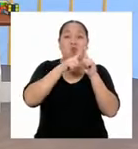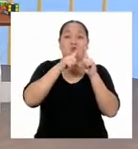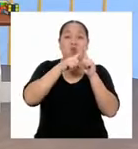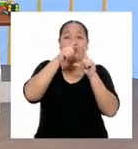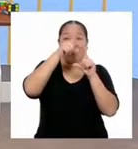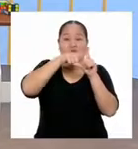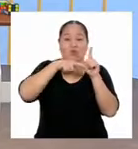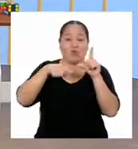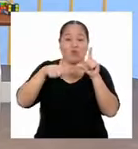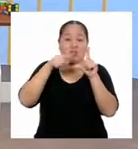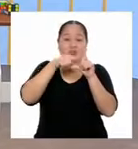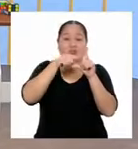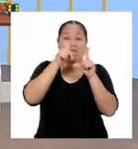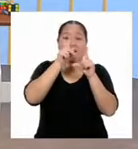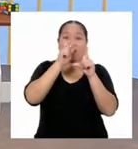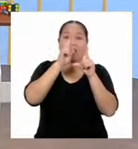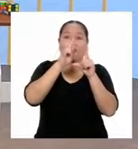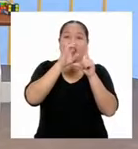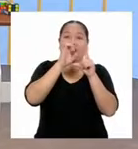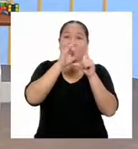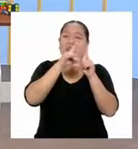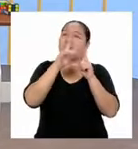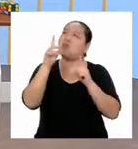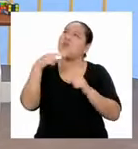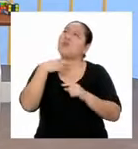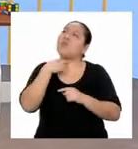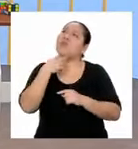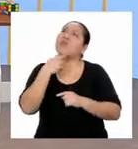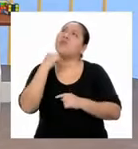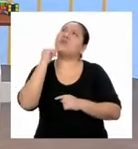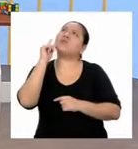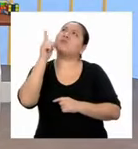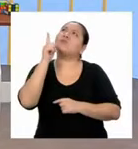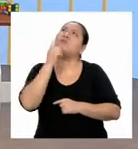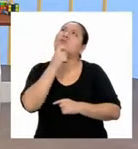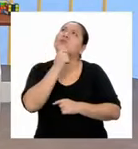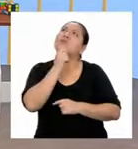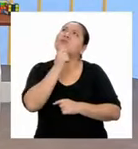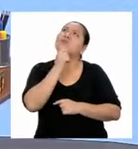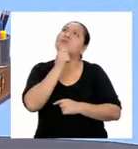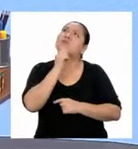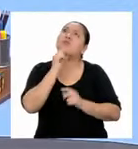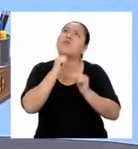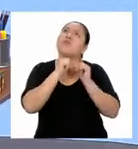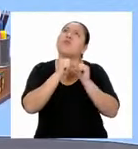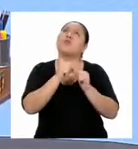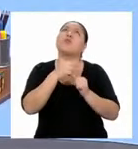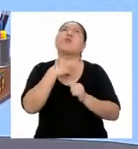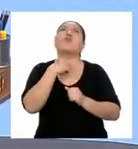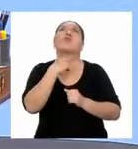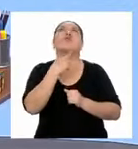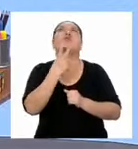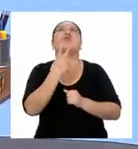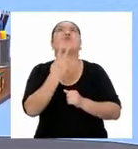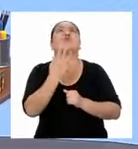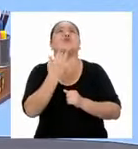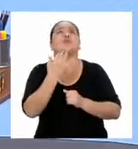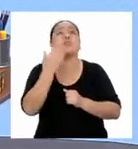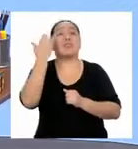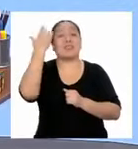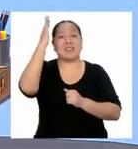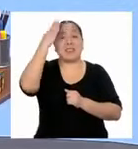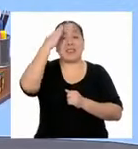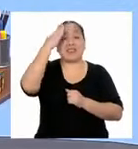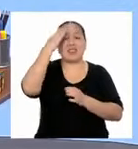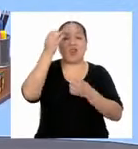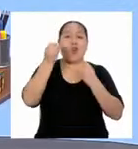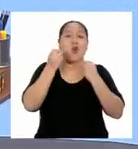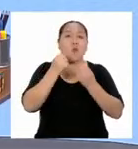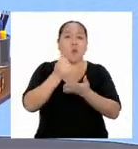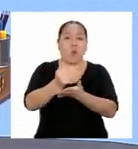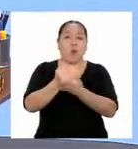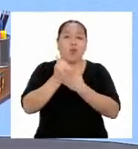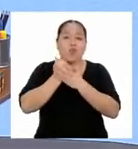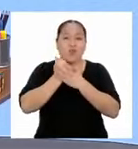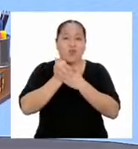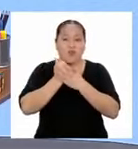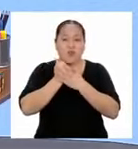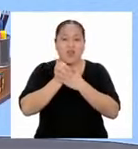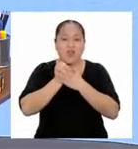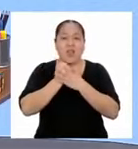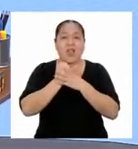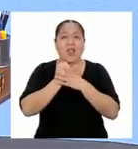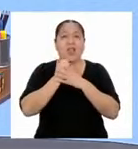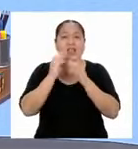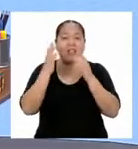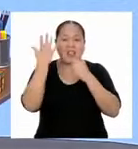rectángulo. ¿Vos misteriosa sigues por ahí? Ya sé de qué manera nos pueden ayudar las sombras a resolver